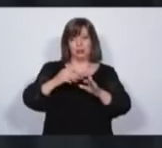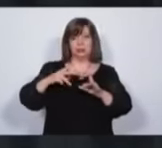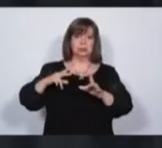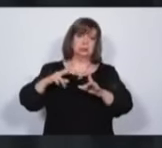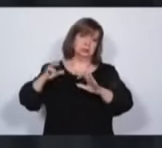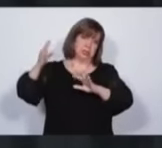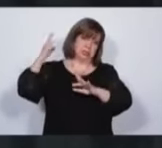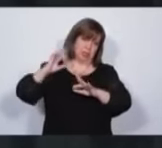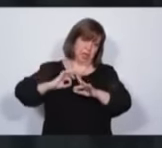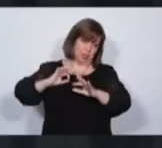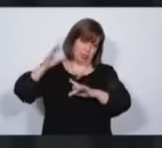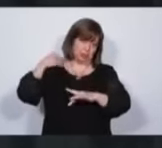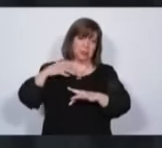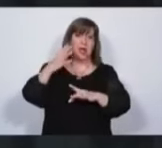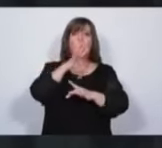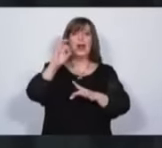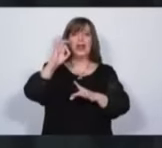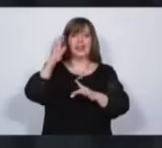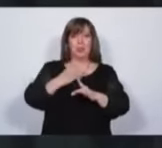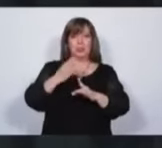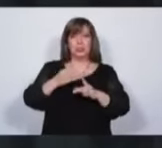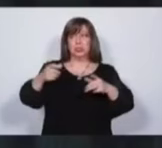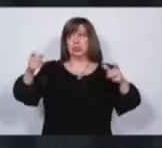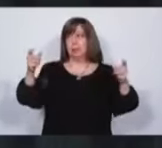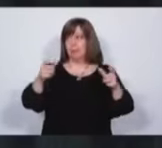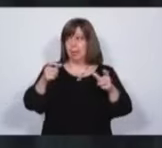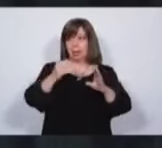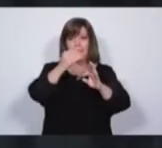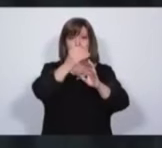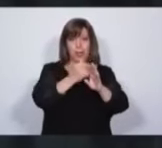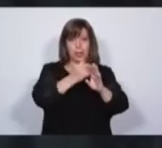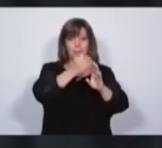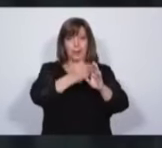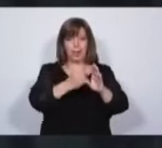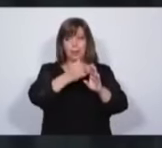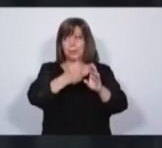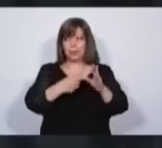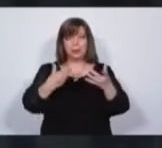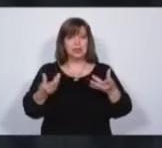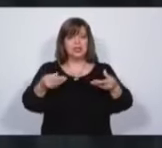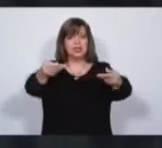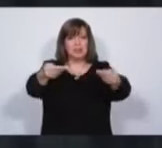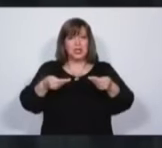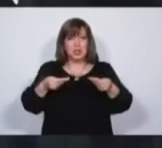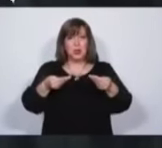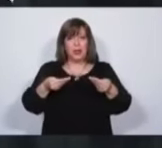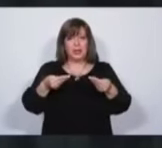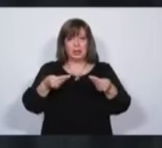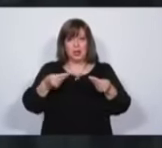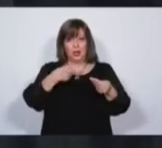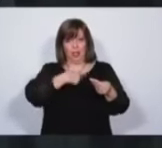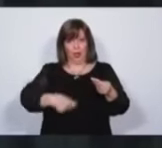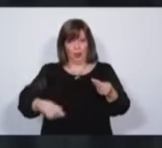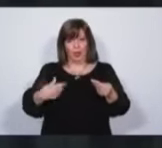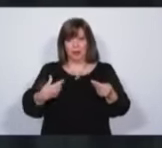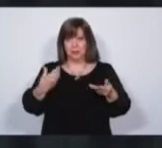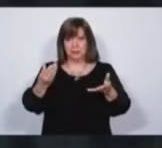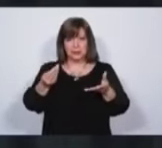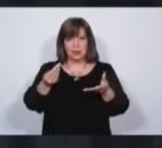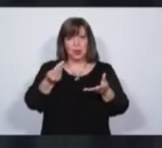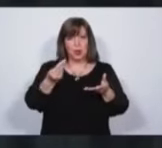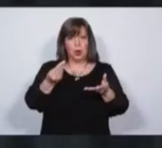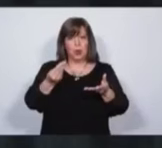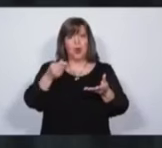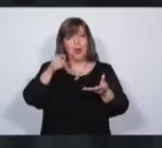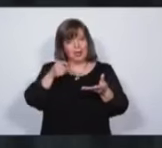40% menos. Estos recortes en términos reales han provocado un daño que no simplemente hay que terminar y dejar de ajustar sino